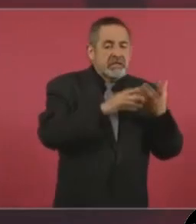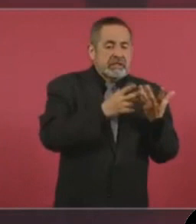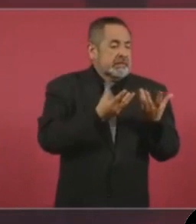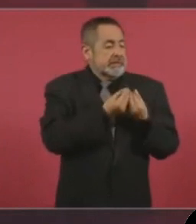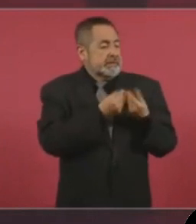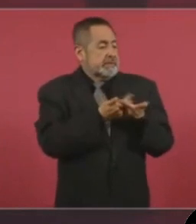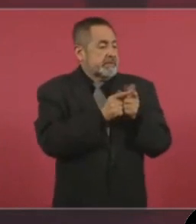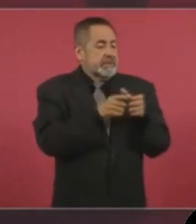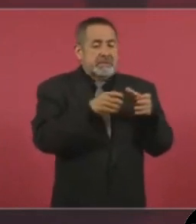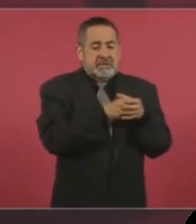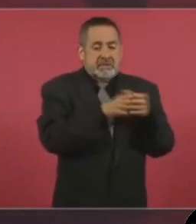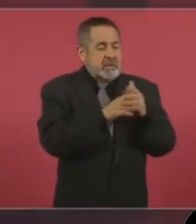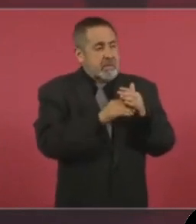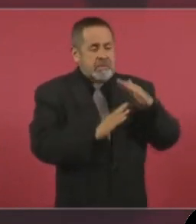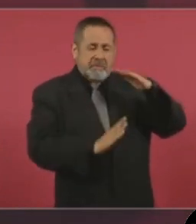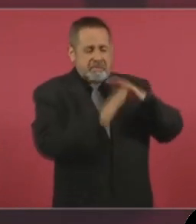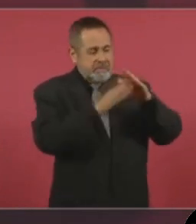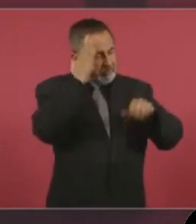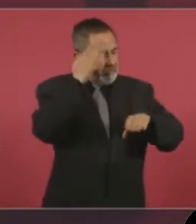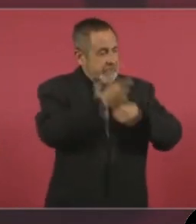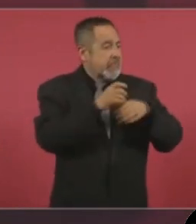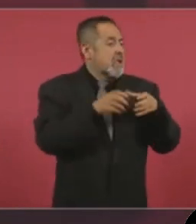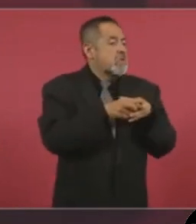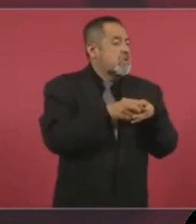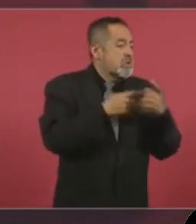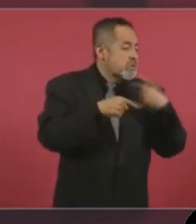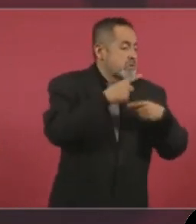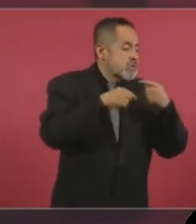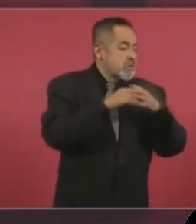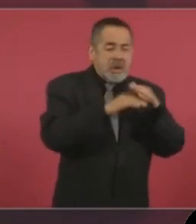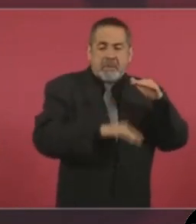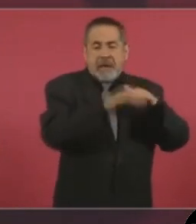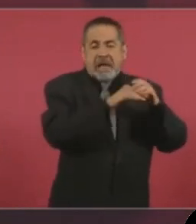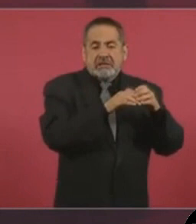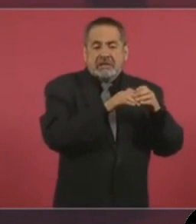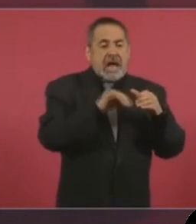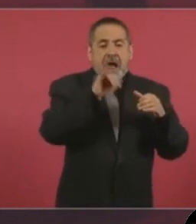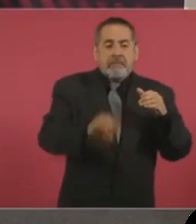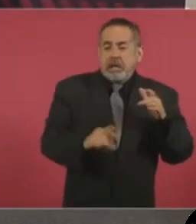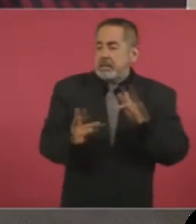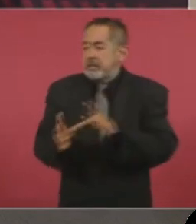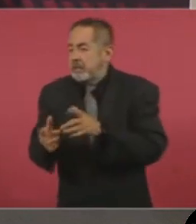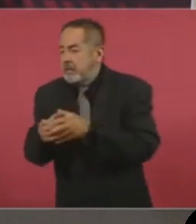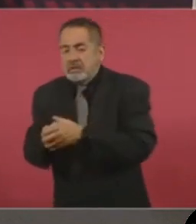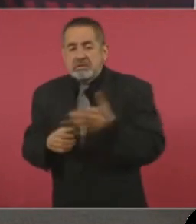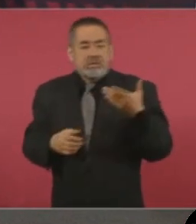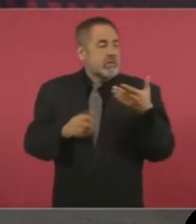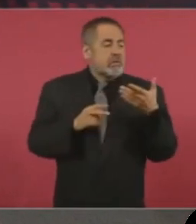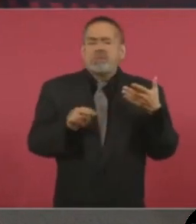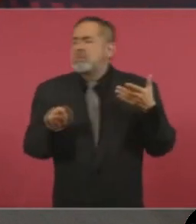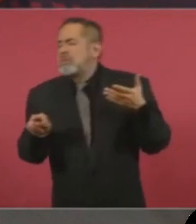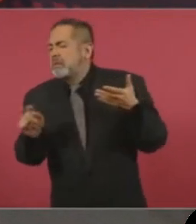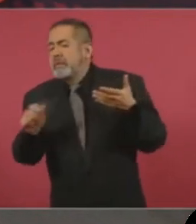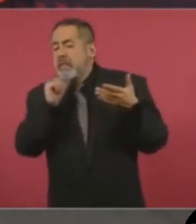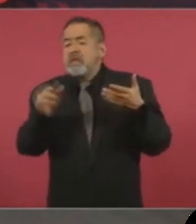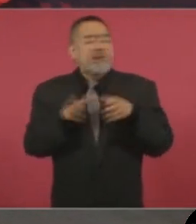élite, en el pináculo, arriba. Ni voltean a ver al pueblo,